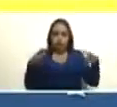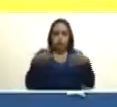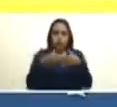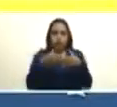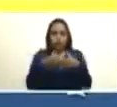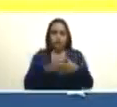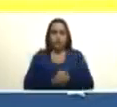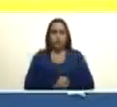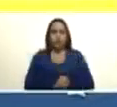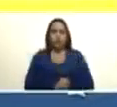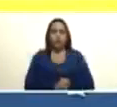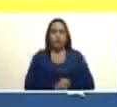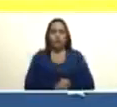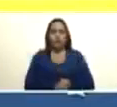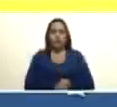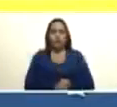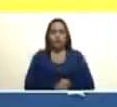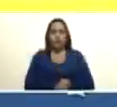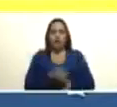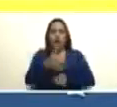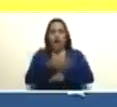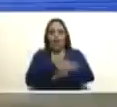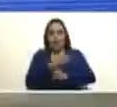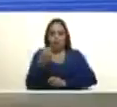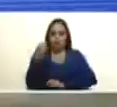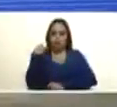ya nos autoconvocamos